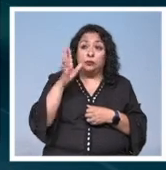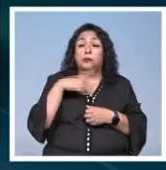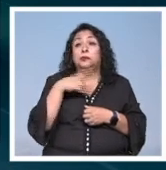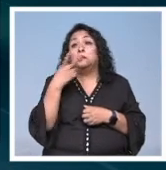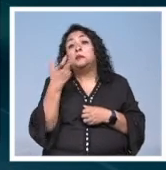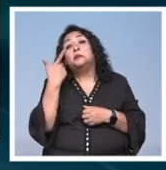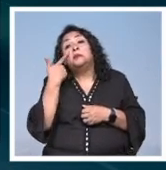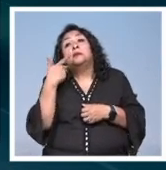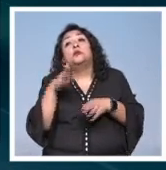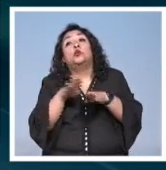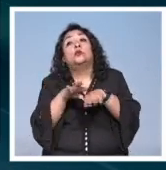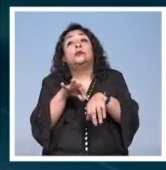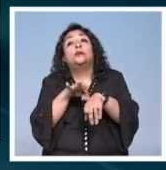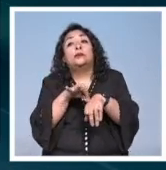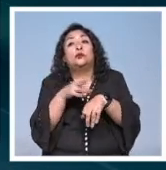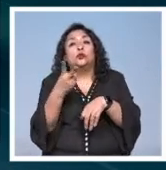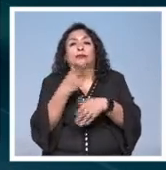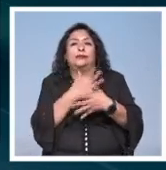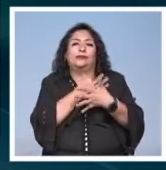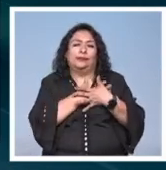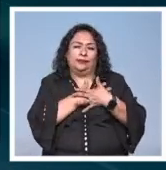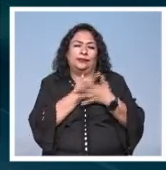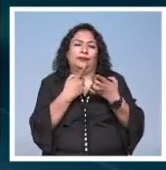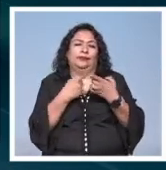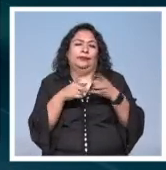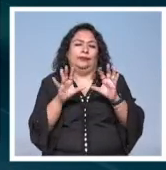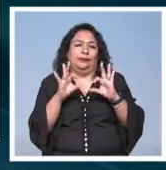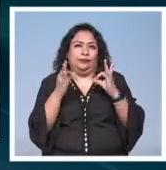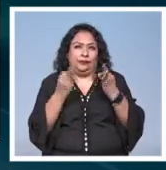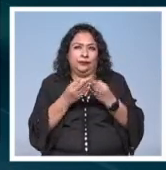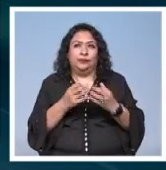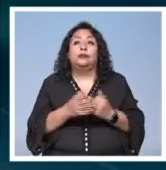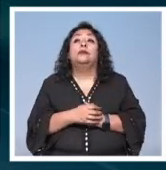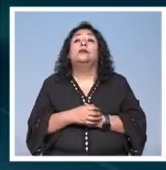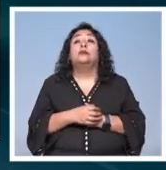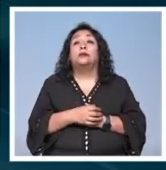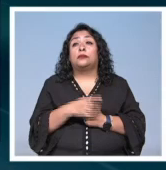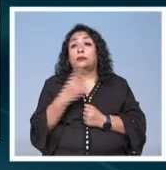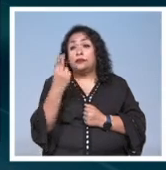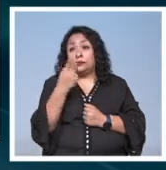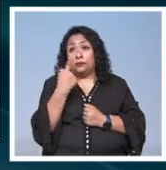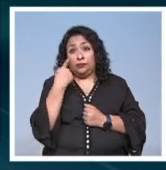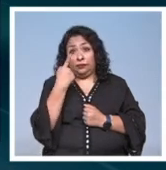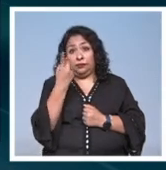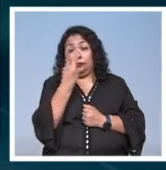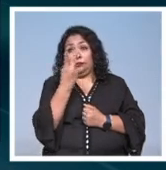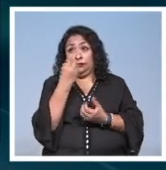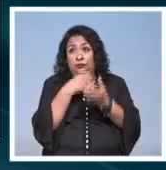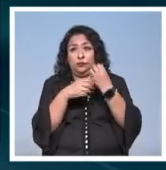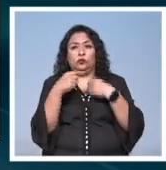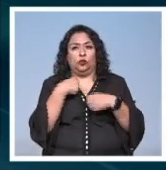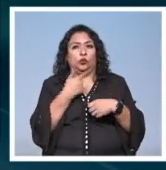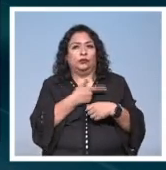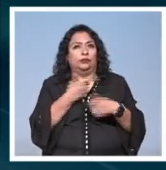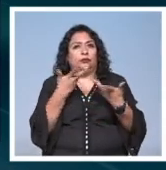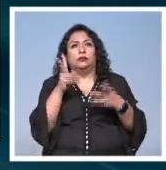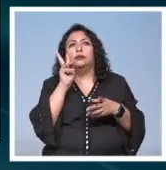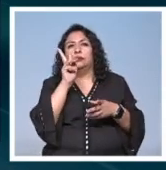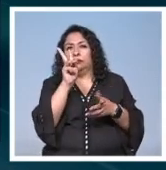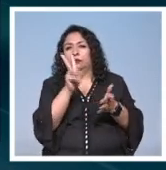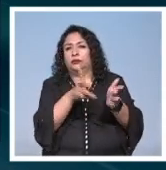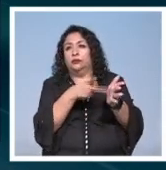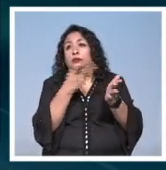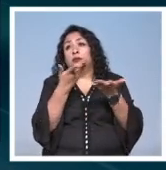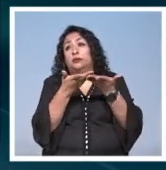vamos a ver cómo se vivían dos amores de distintas maneras hay que ver las dos obras yo ya tuve el gusto de verlas